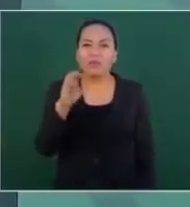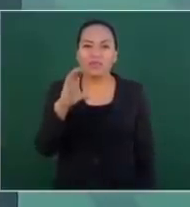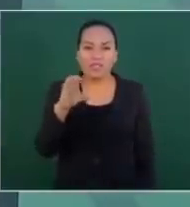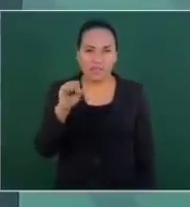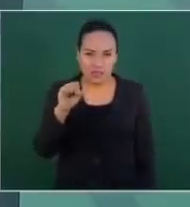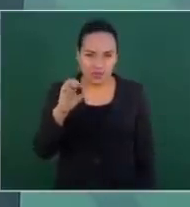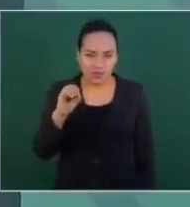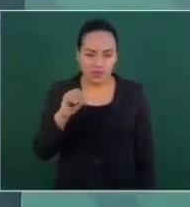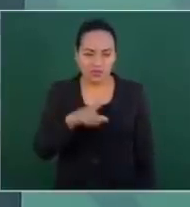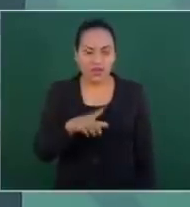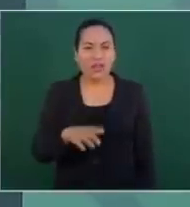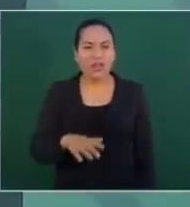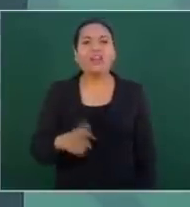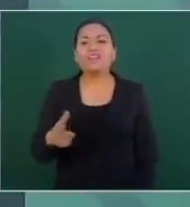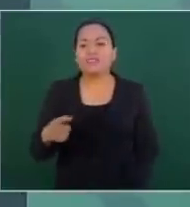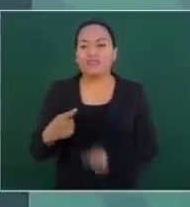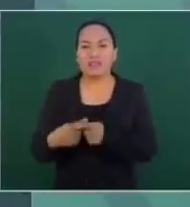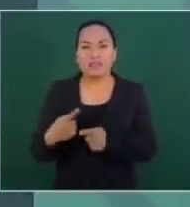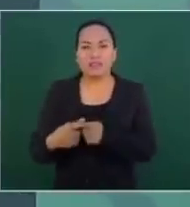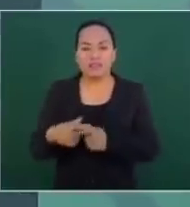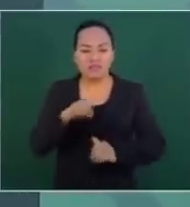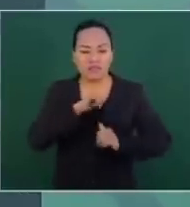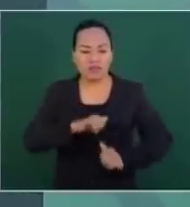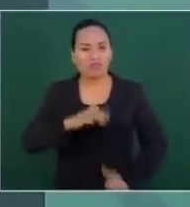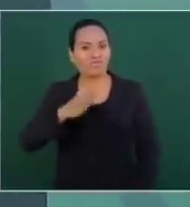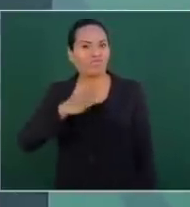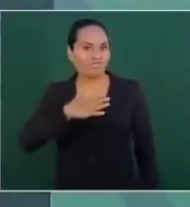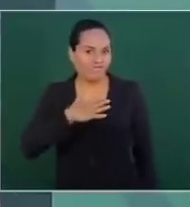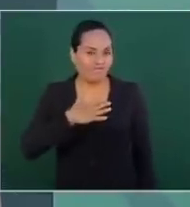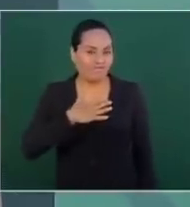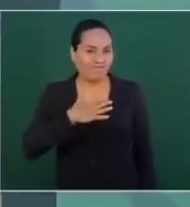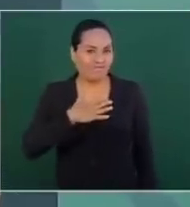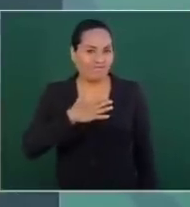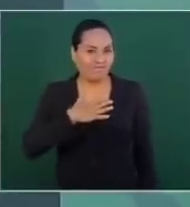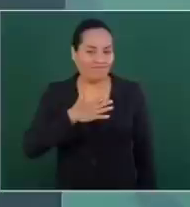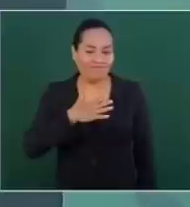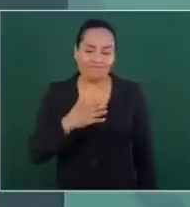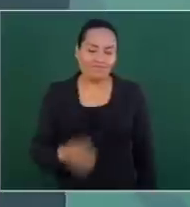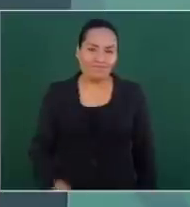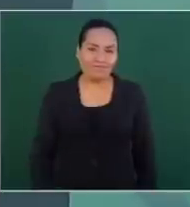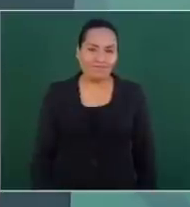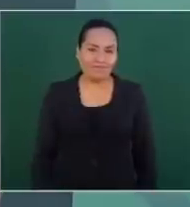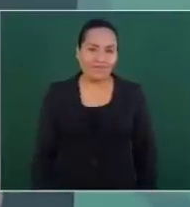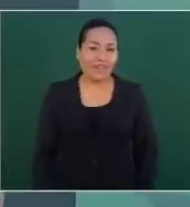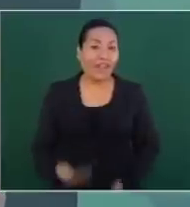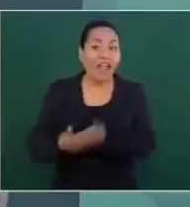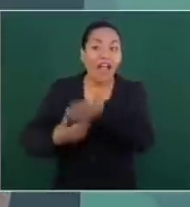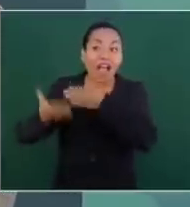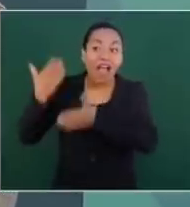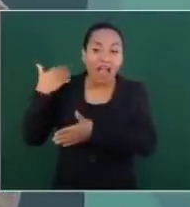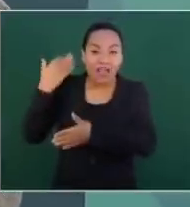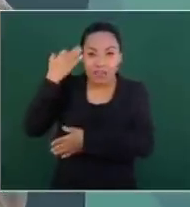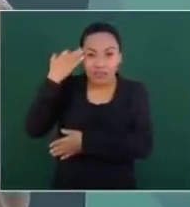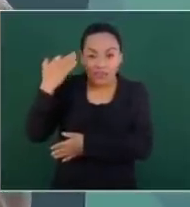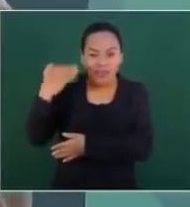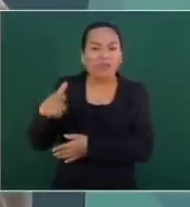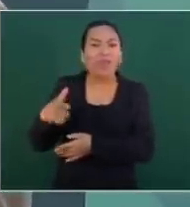yo, pero eso en la época de don Julio,